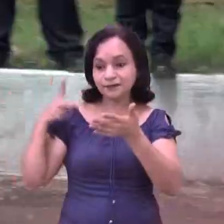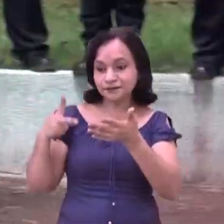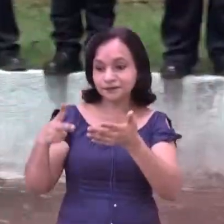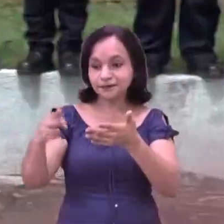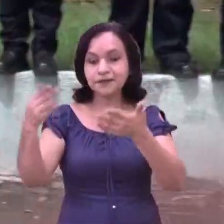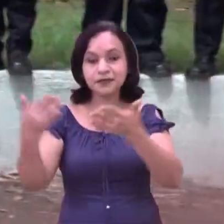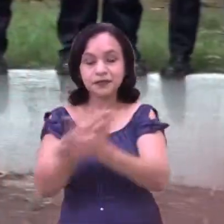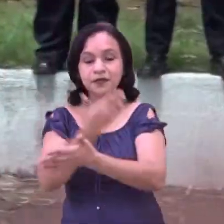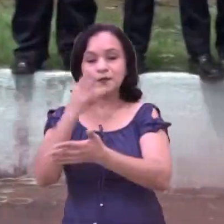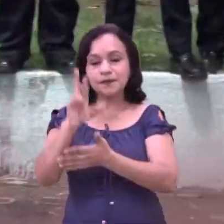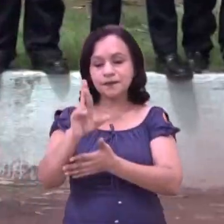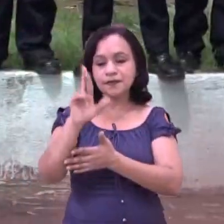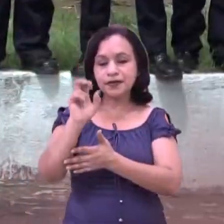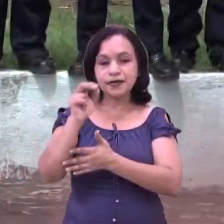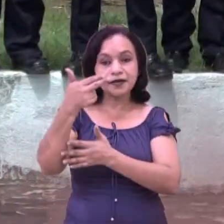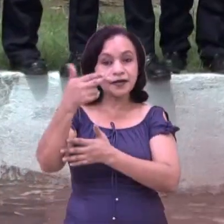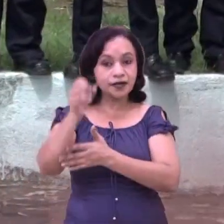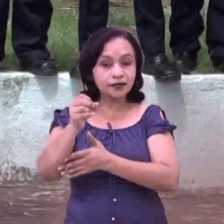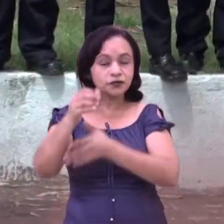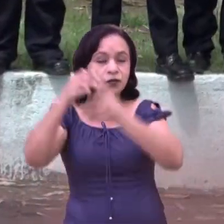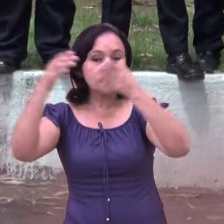Rancho Grande, por ejemplo,